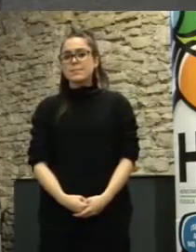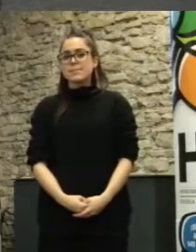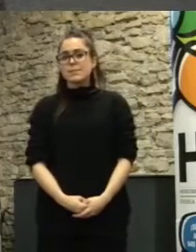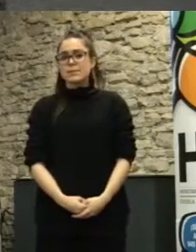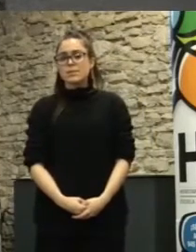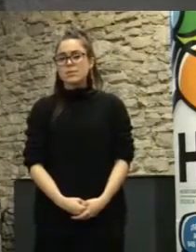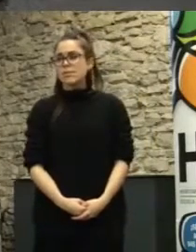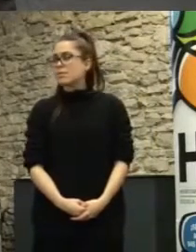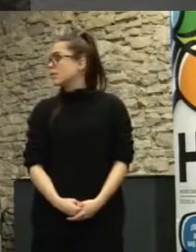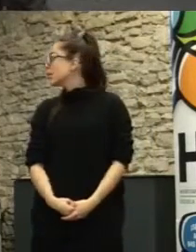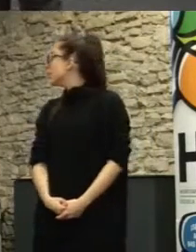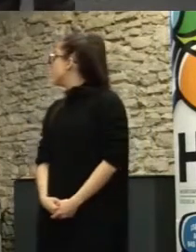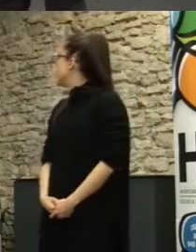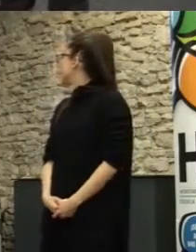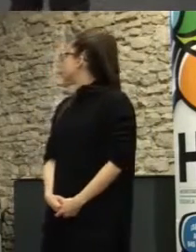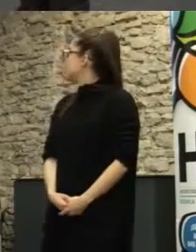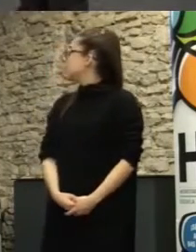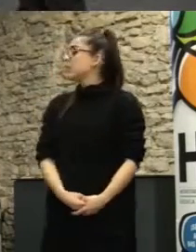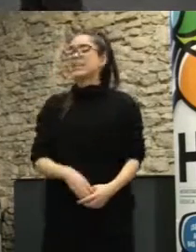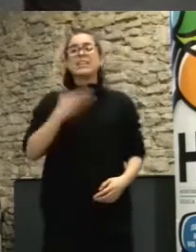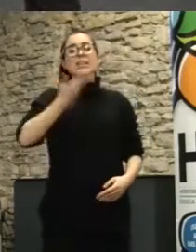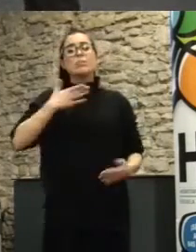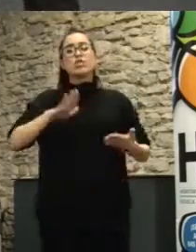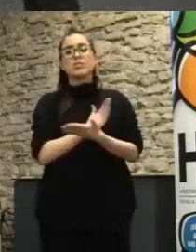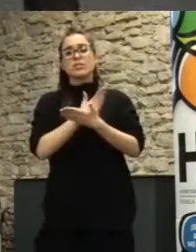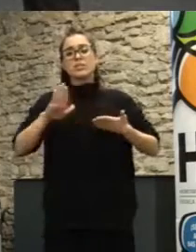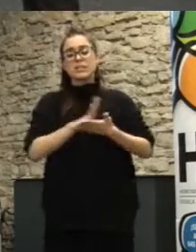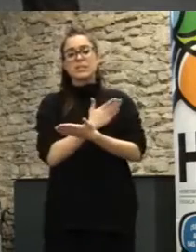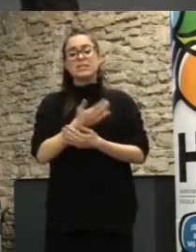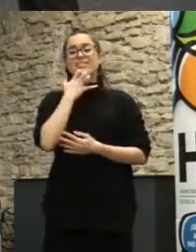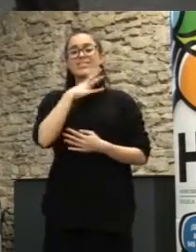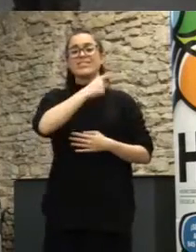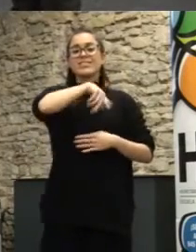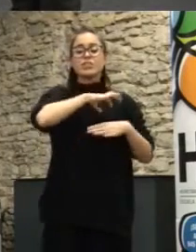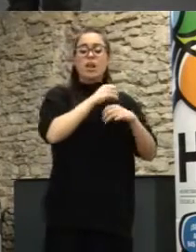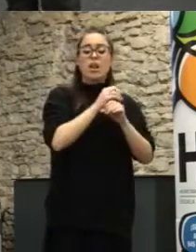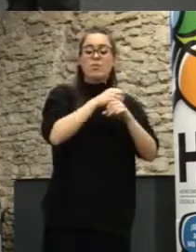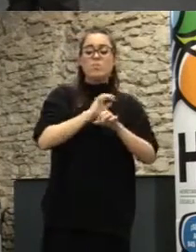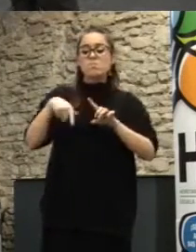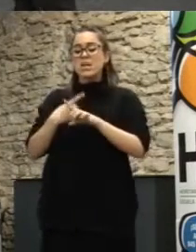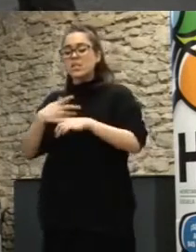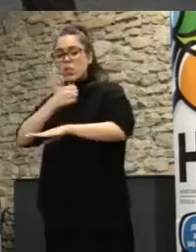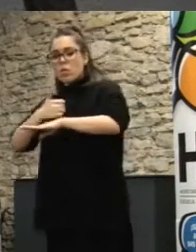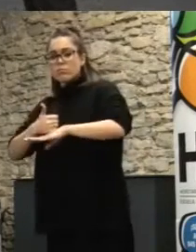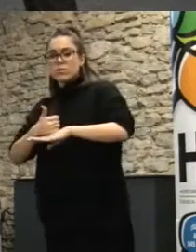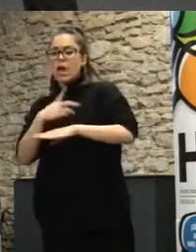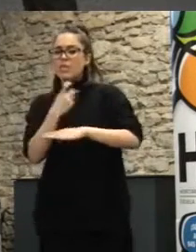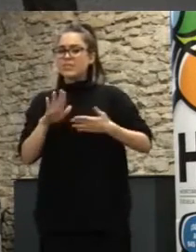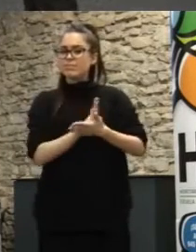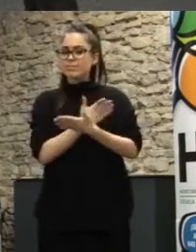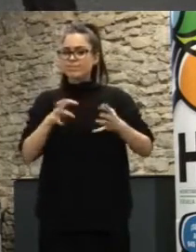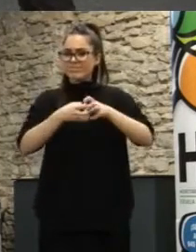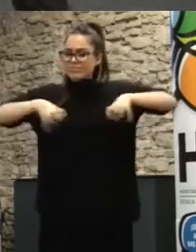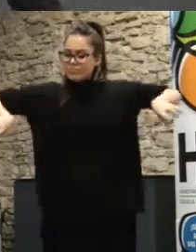es importante separar un poco y comprender cuando hablamos de laboratorios de gobierno y ciudadanos porque generalmente se mezclan